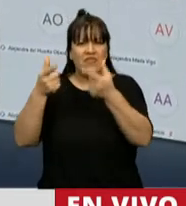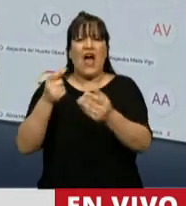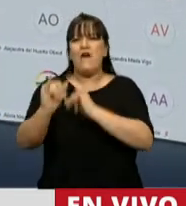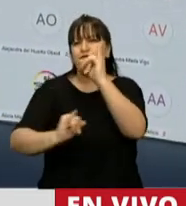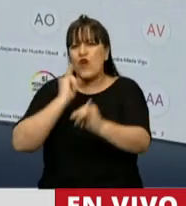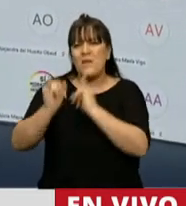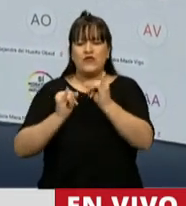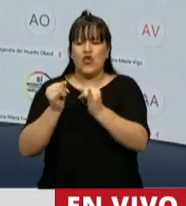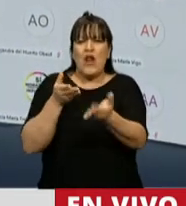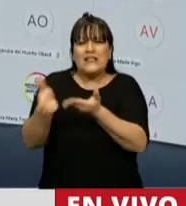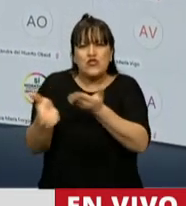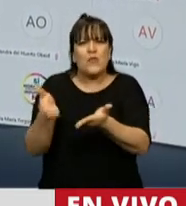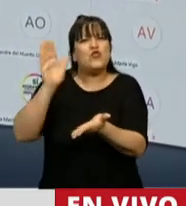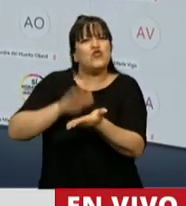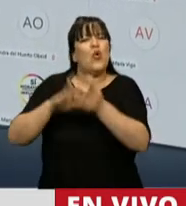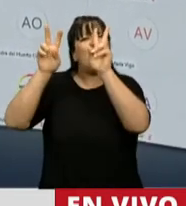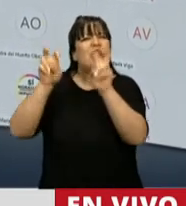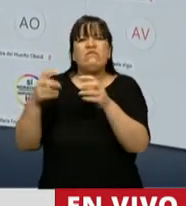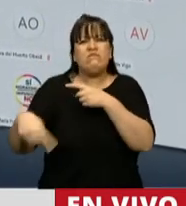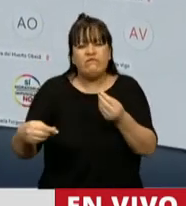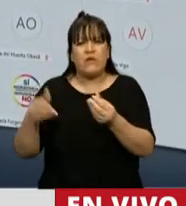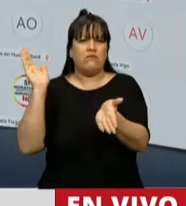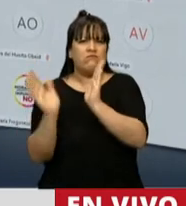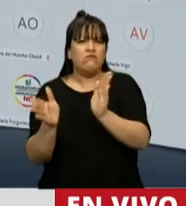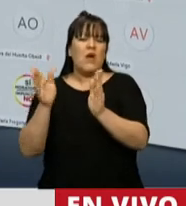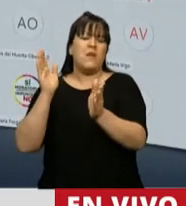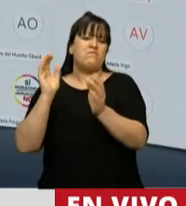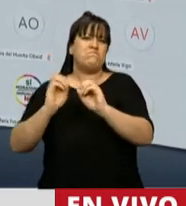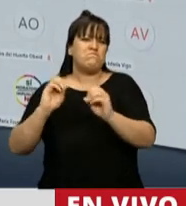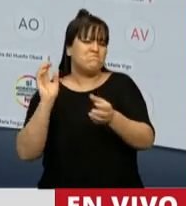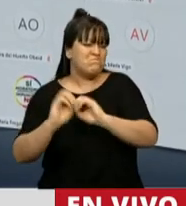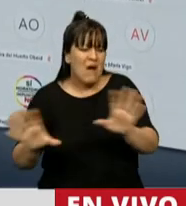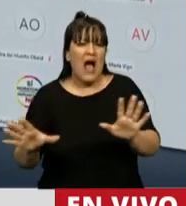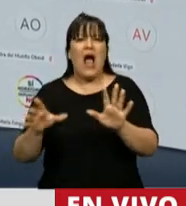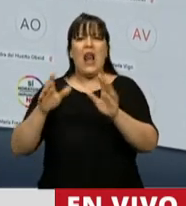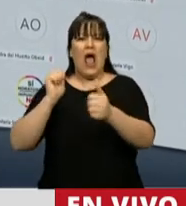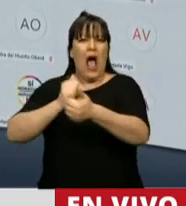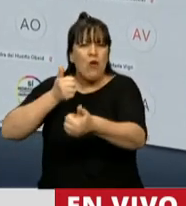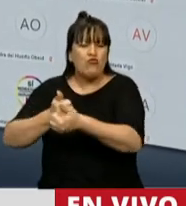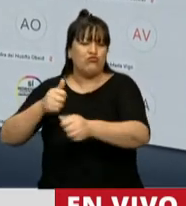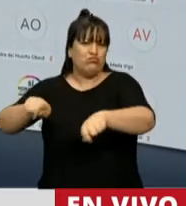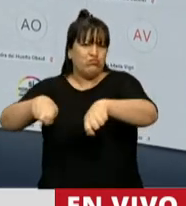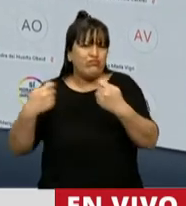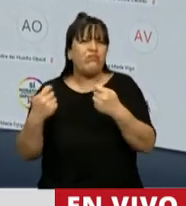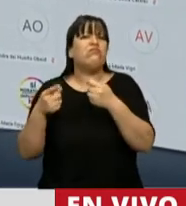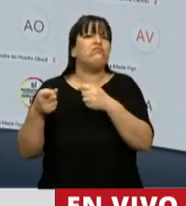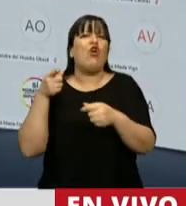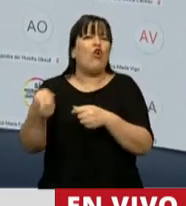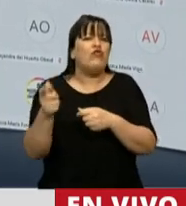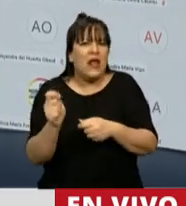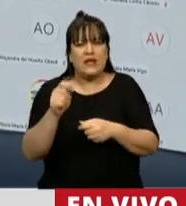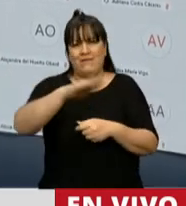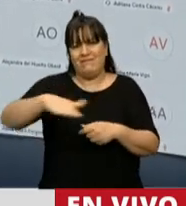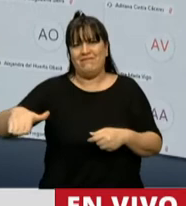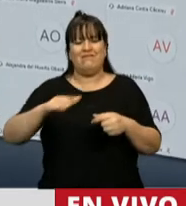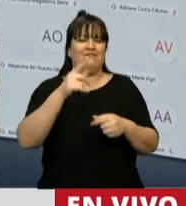asesoramiento en materia de violencia, maltrato, abuso y otras vulneraciones de derechos contra niñas, niños y adolescentes